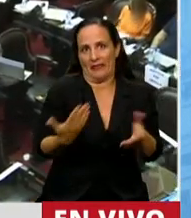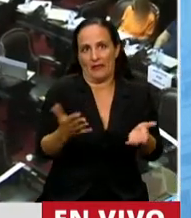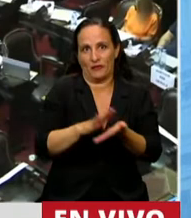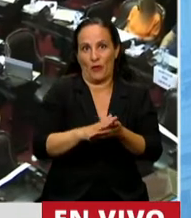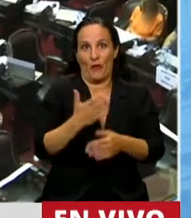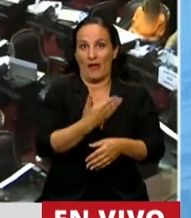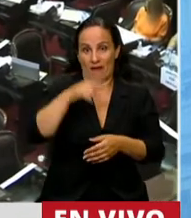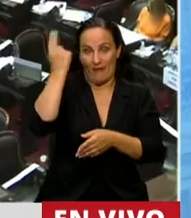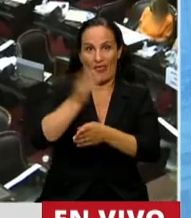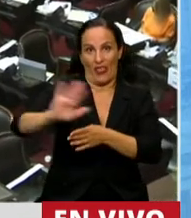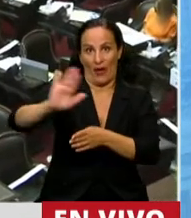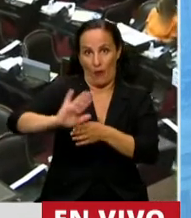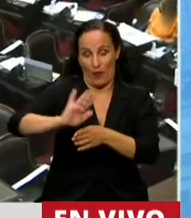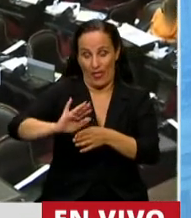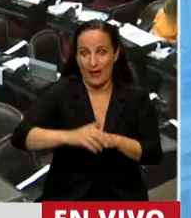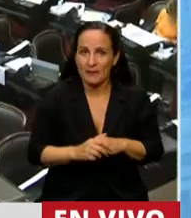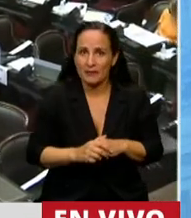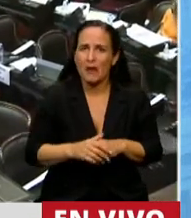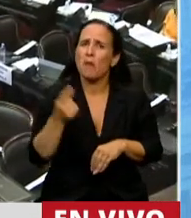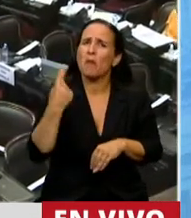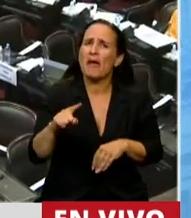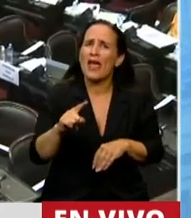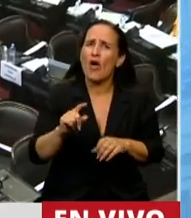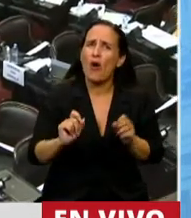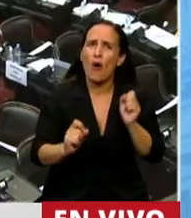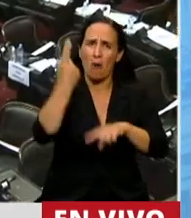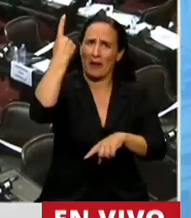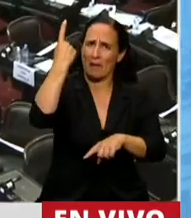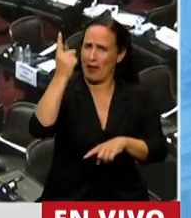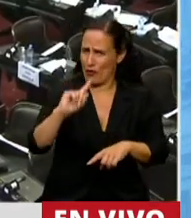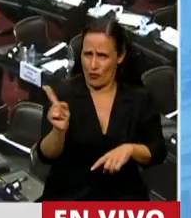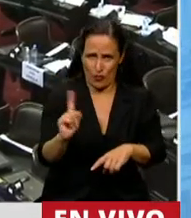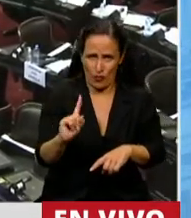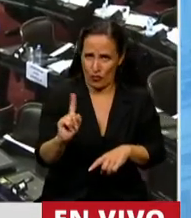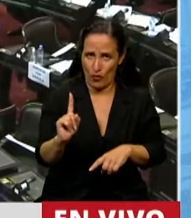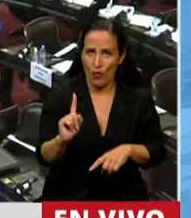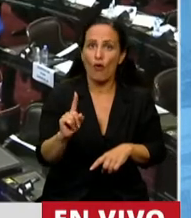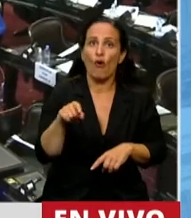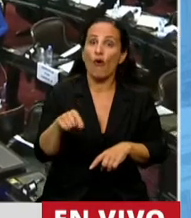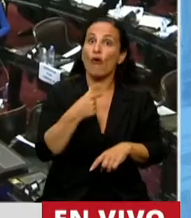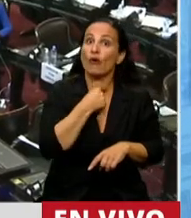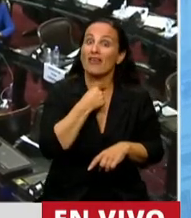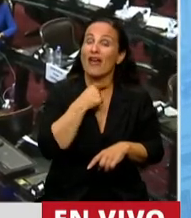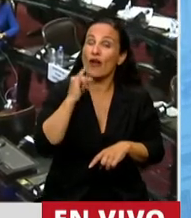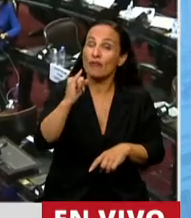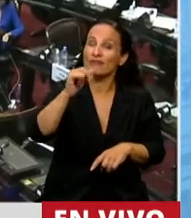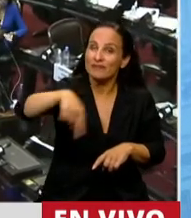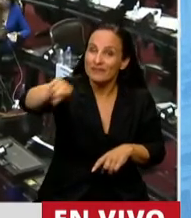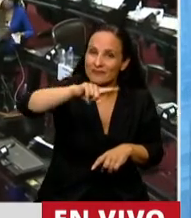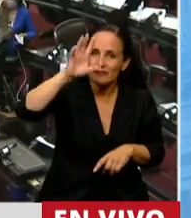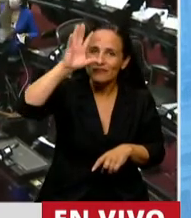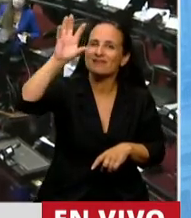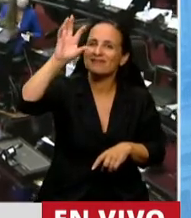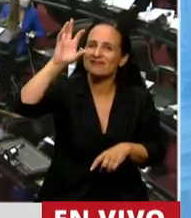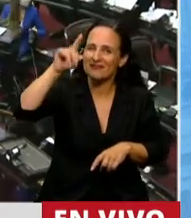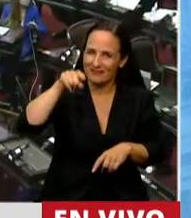deuda pública. Pero no es el primero y quiero rápidamente recordar que para dicha